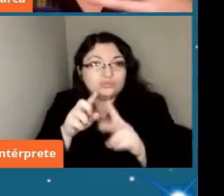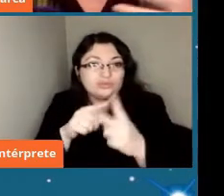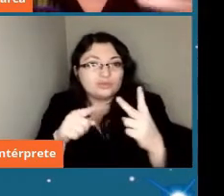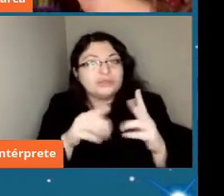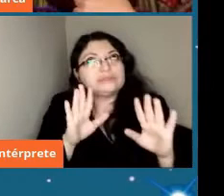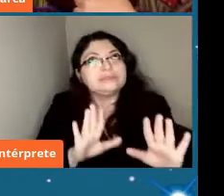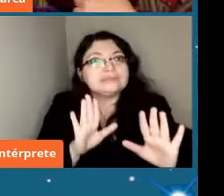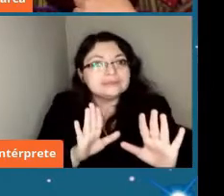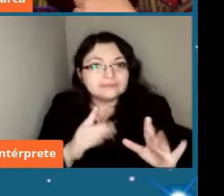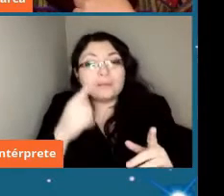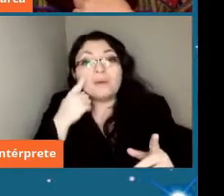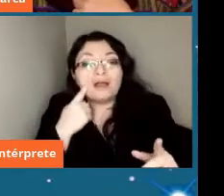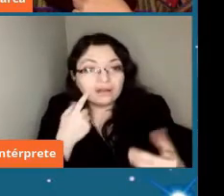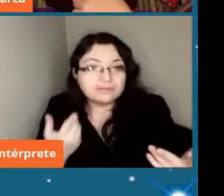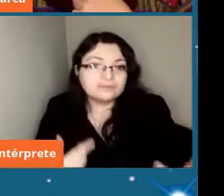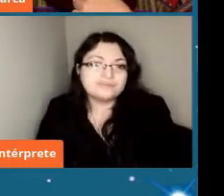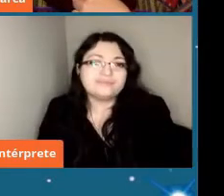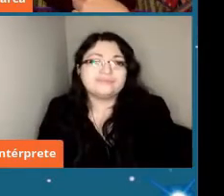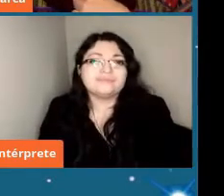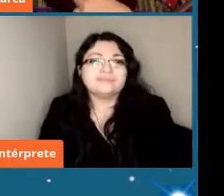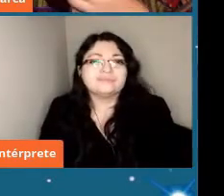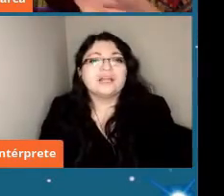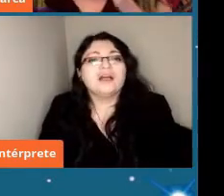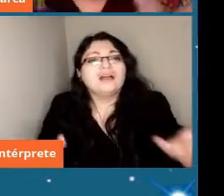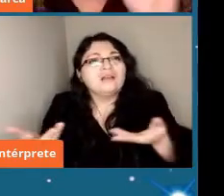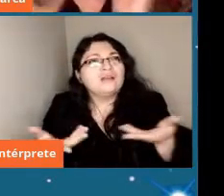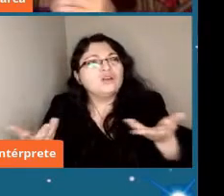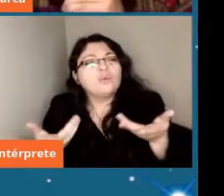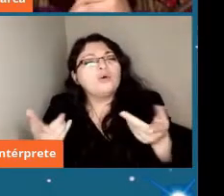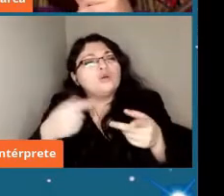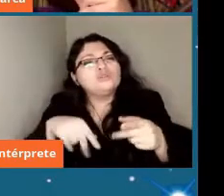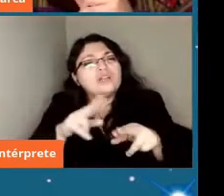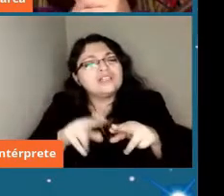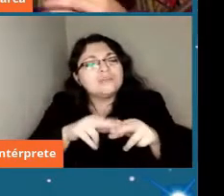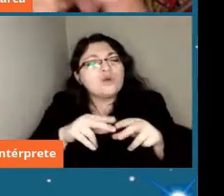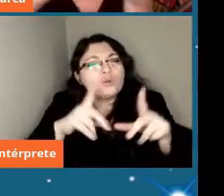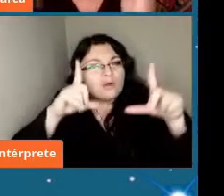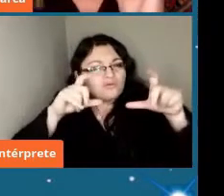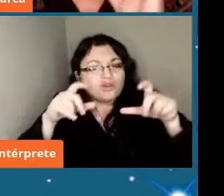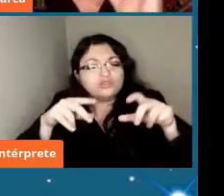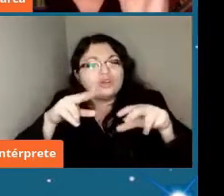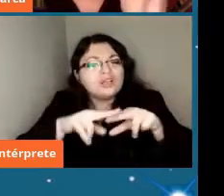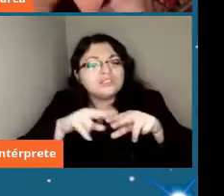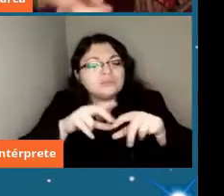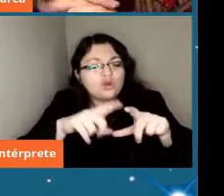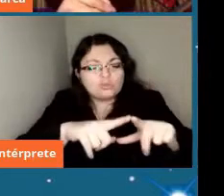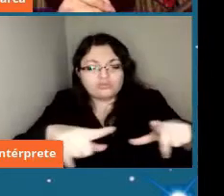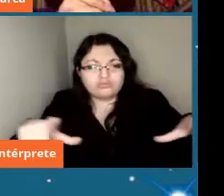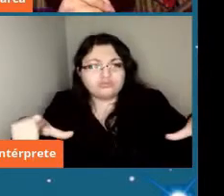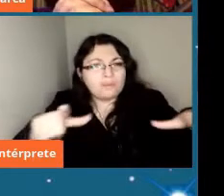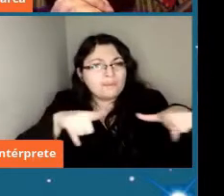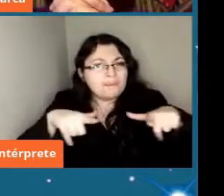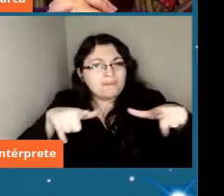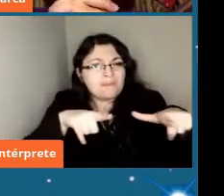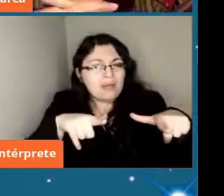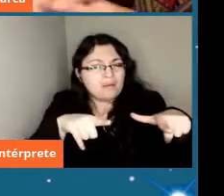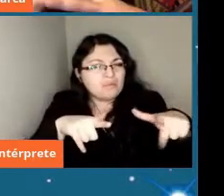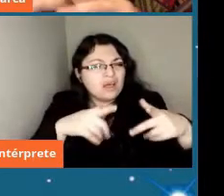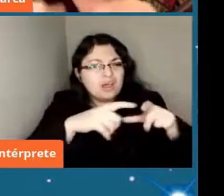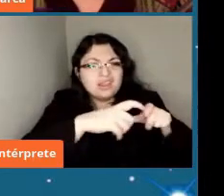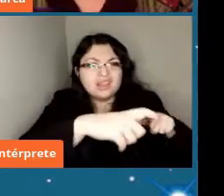entonces ¿cómo mapeamos el cinturón de asteroides? recolectamos un meteorito pero no tenemos idea de dónde viene